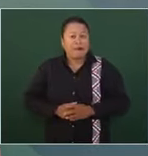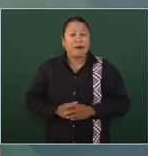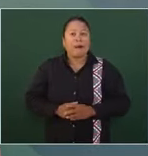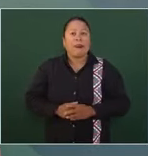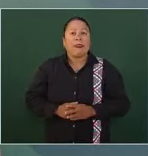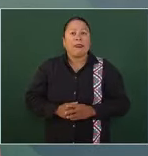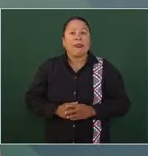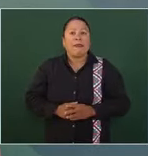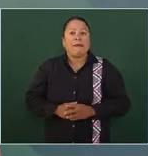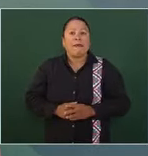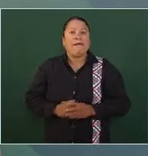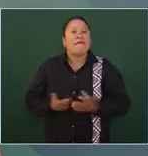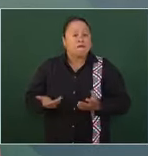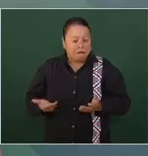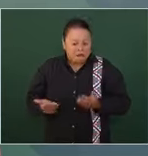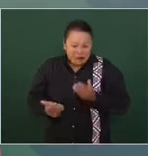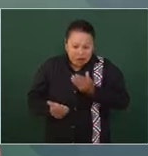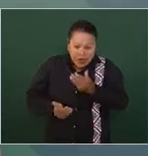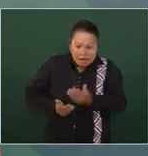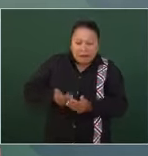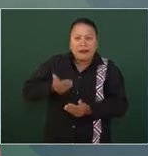estamos avanzando.